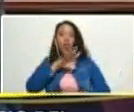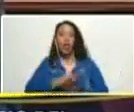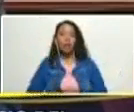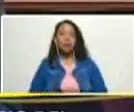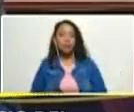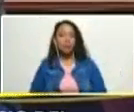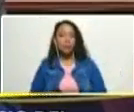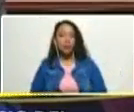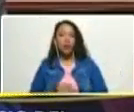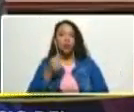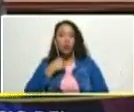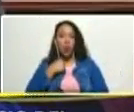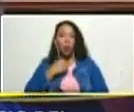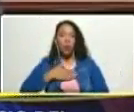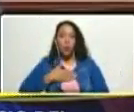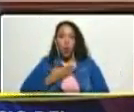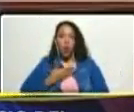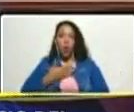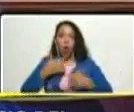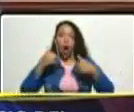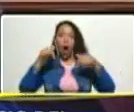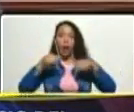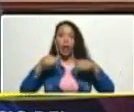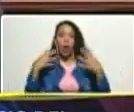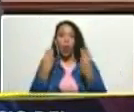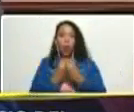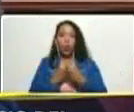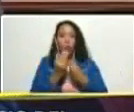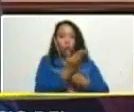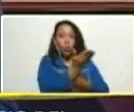he podido estar de su lado